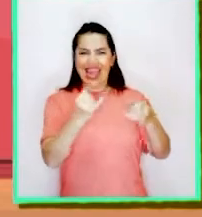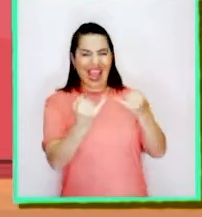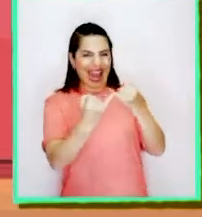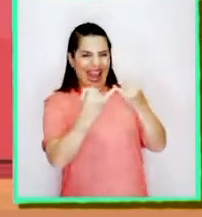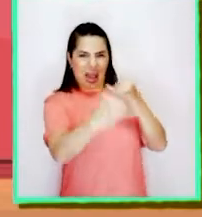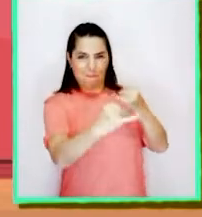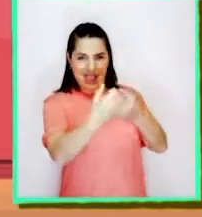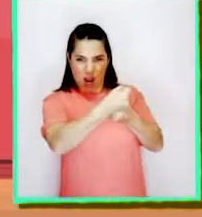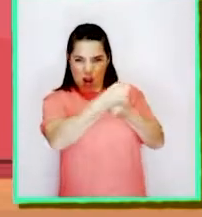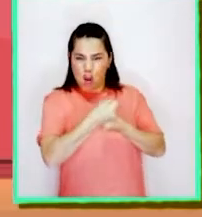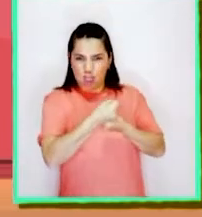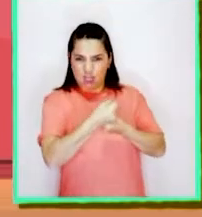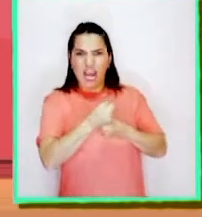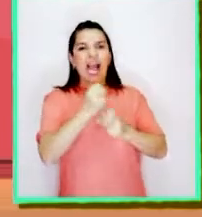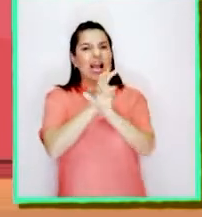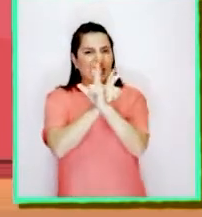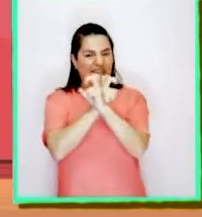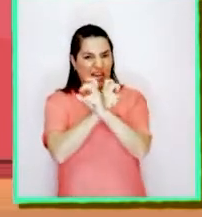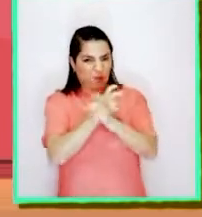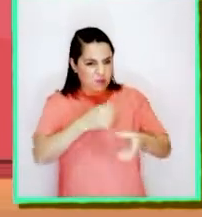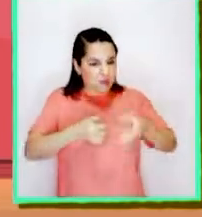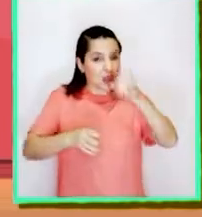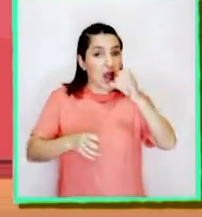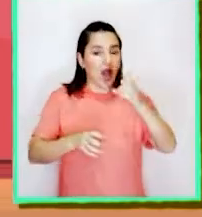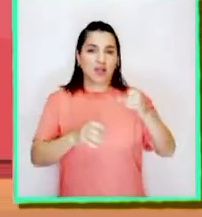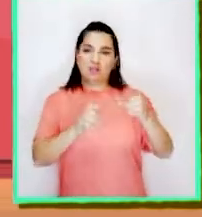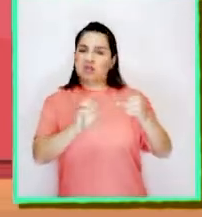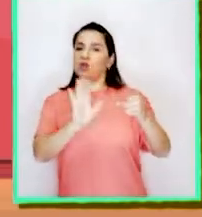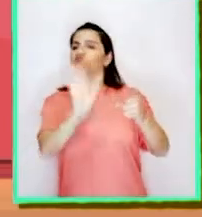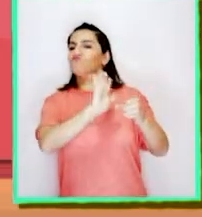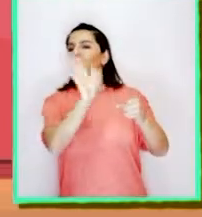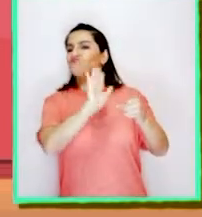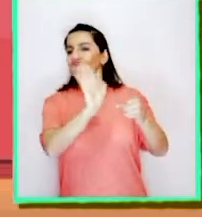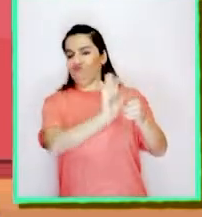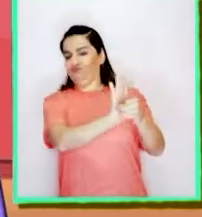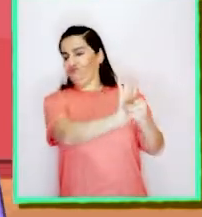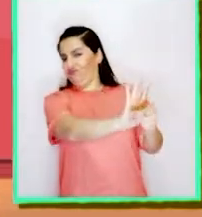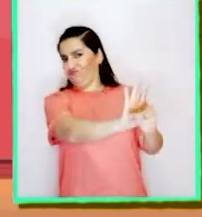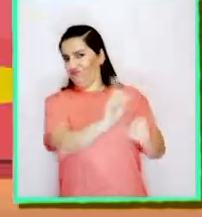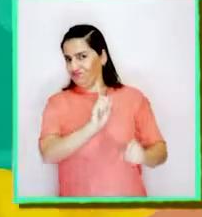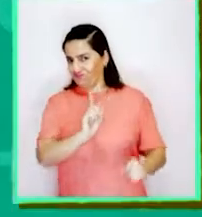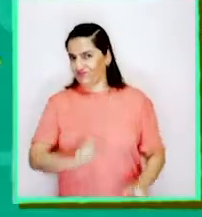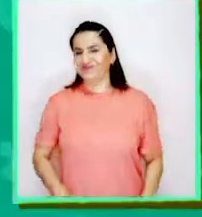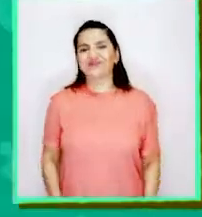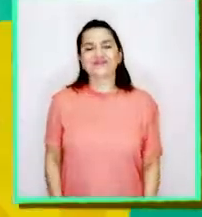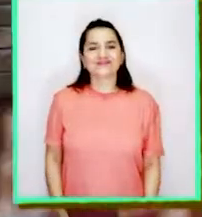archienemigo ha tratado de envenenarme. Así que no la beberé.